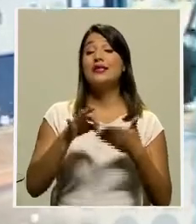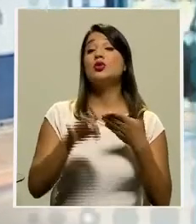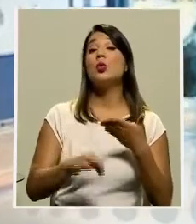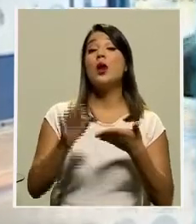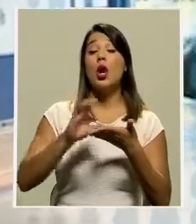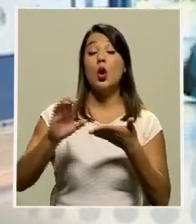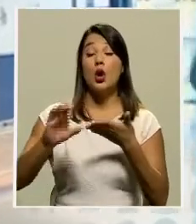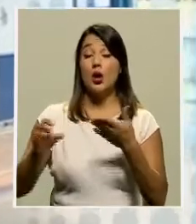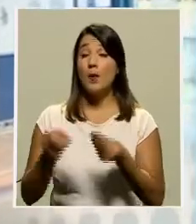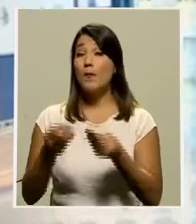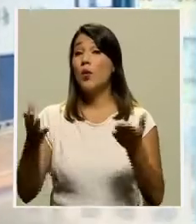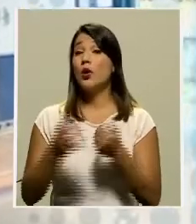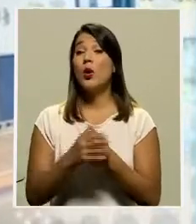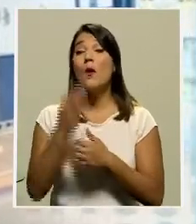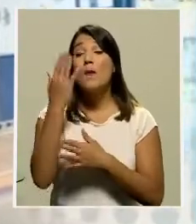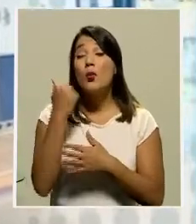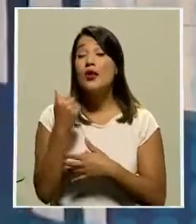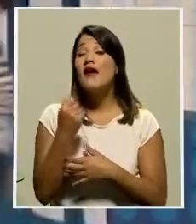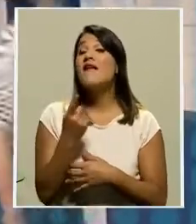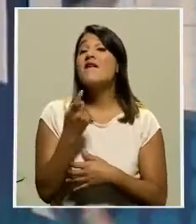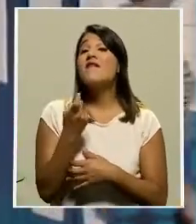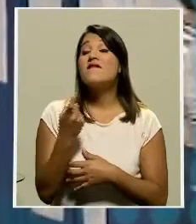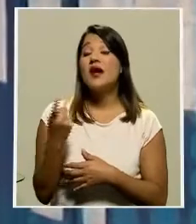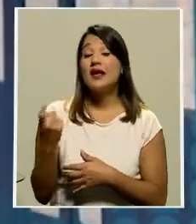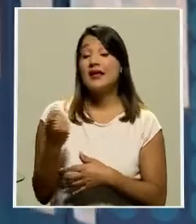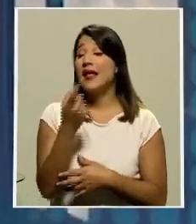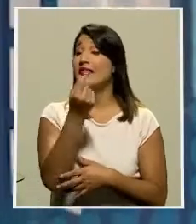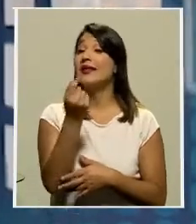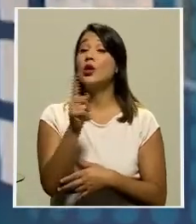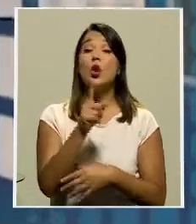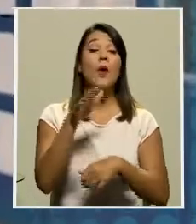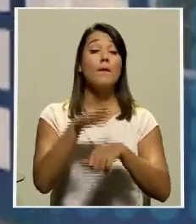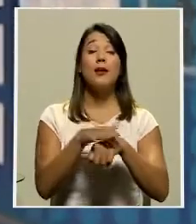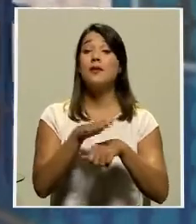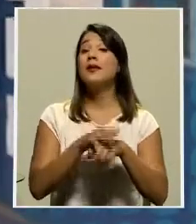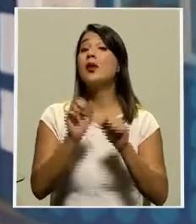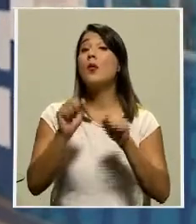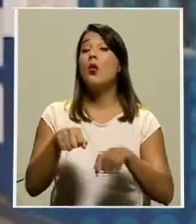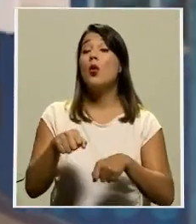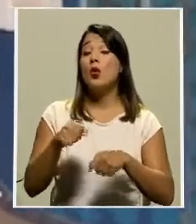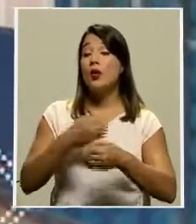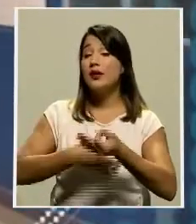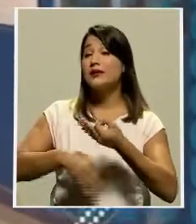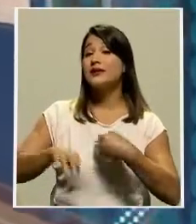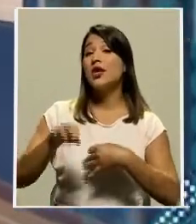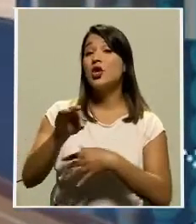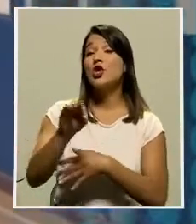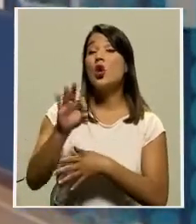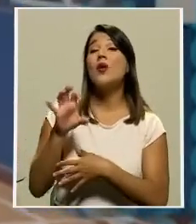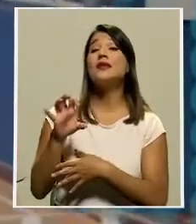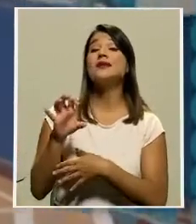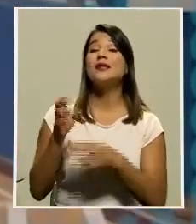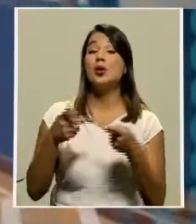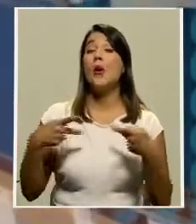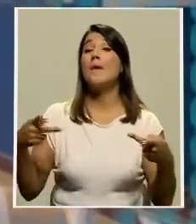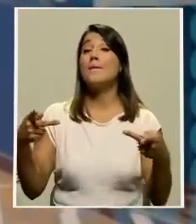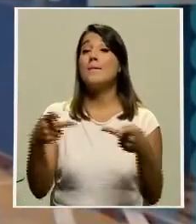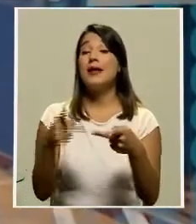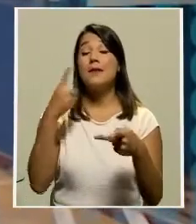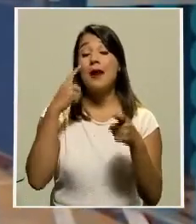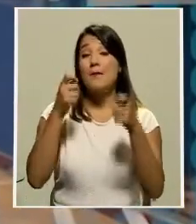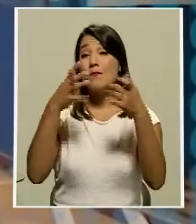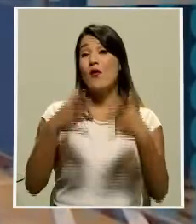colegios públicos, ya que la falta de recursos impide reponer 900 plazas docentes en este